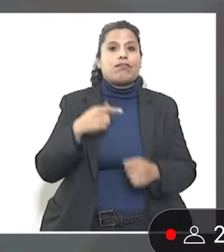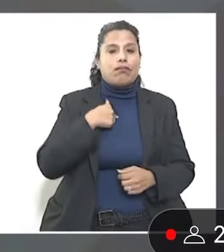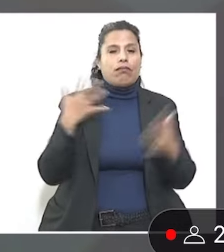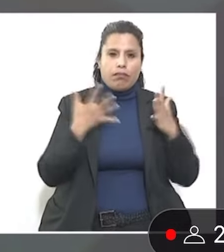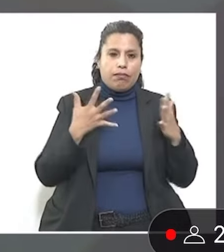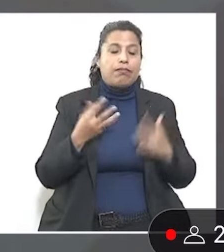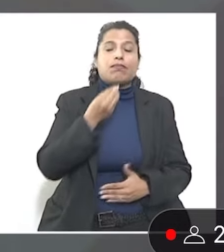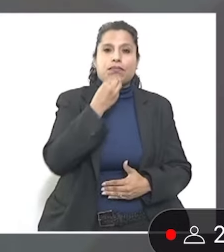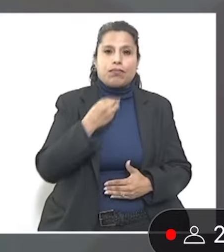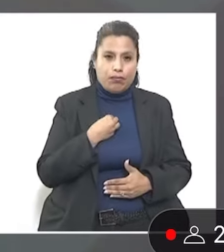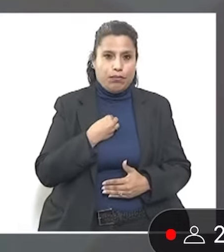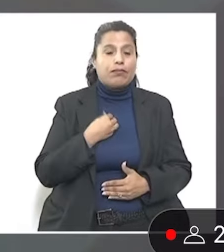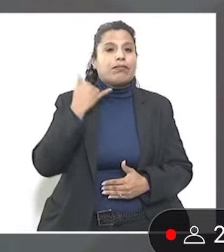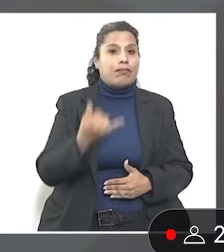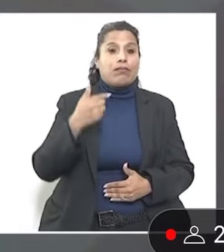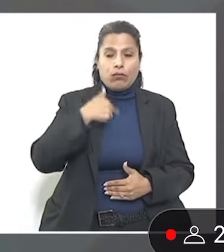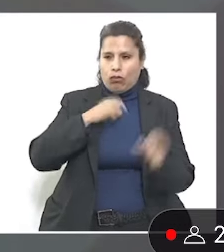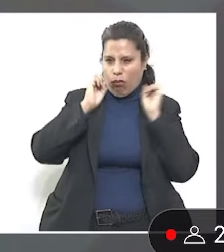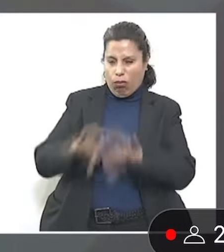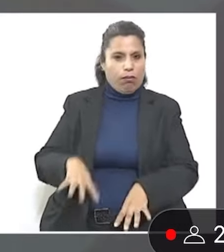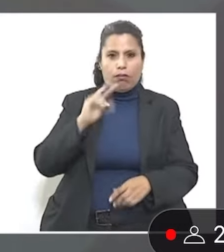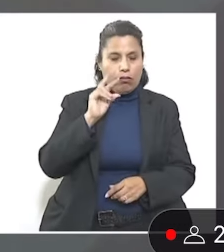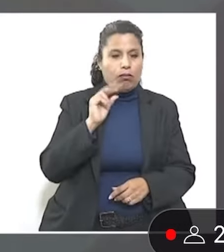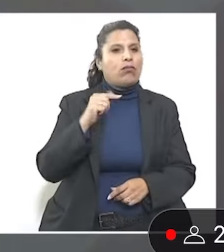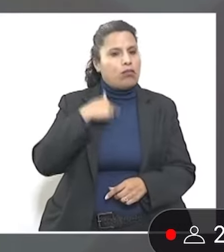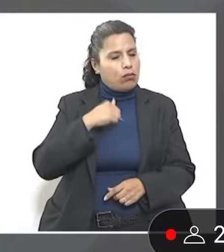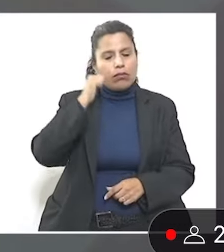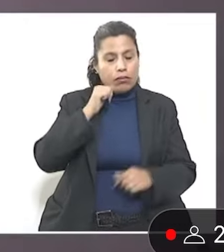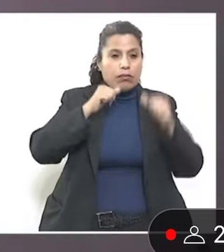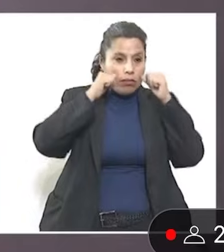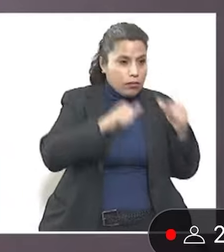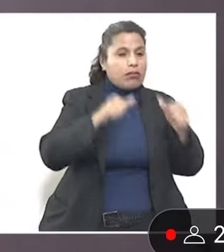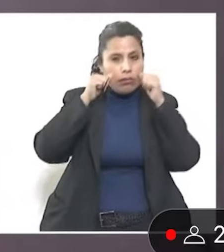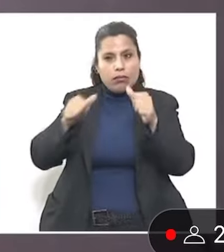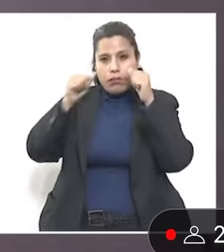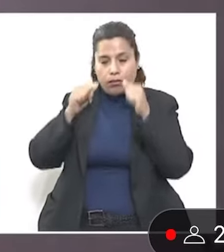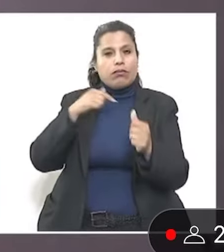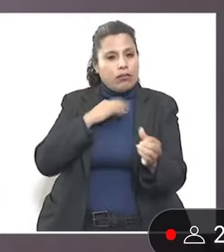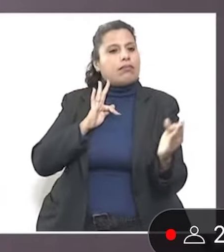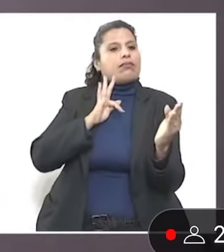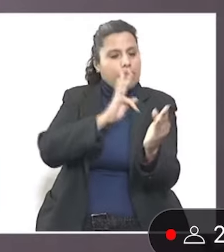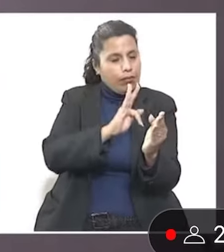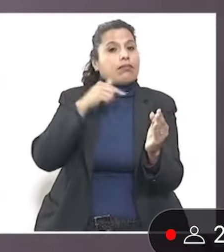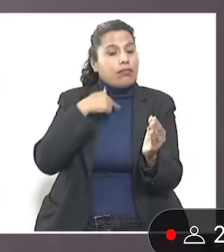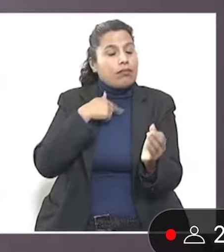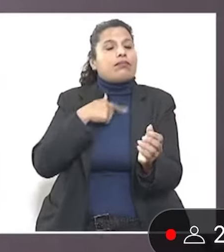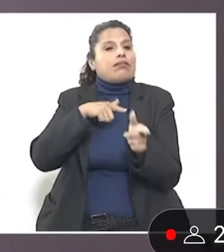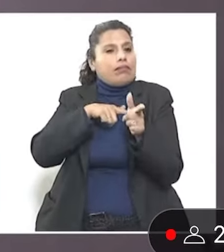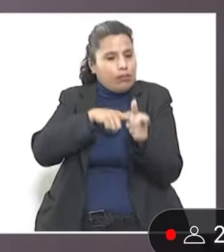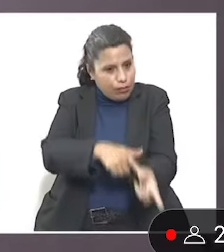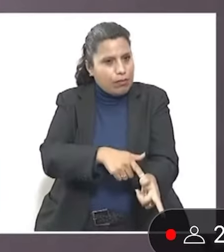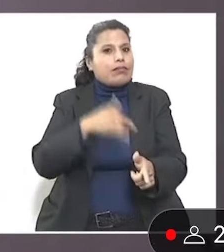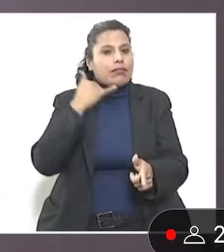a que no les vamos a defraudar, a que vamos a estar cerca, a que vamos a seguir sin divorcio entre